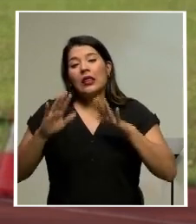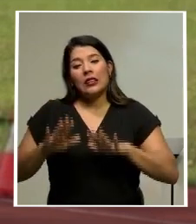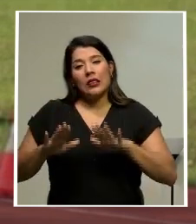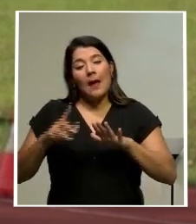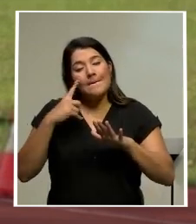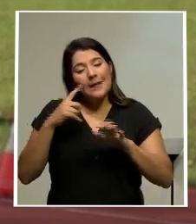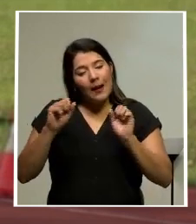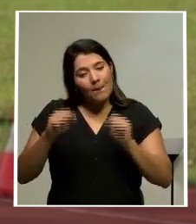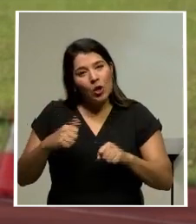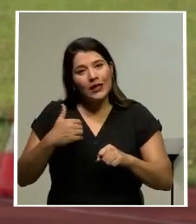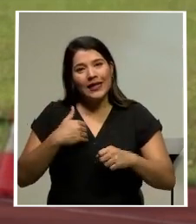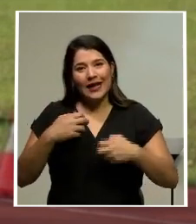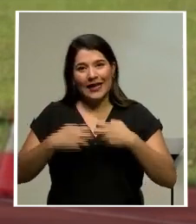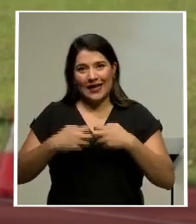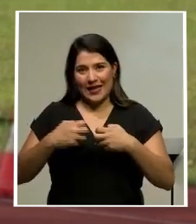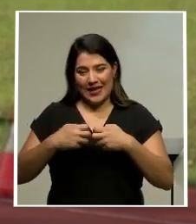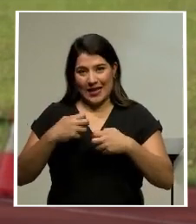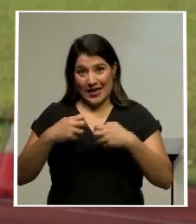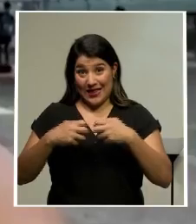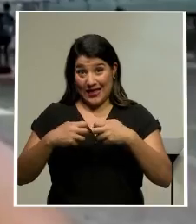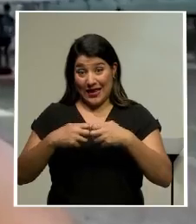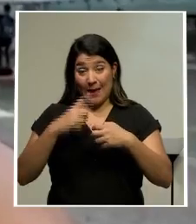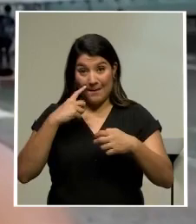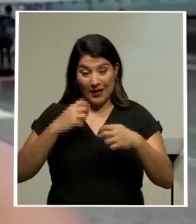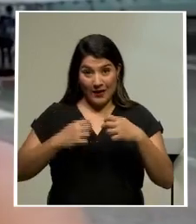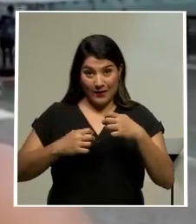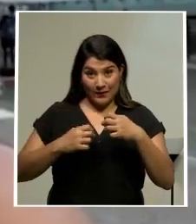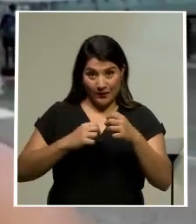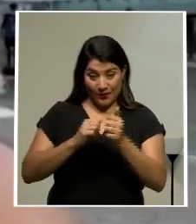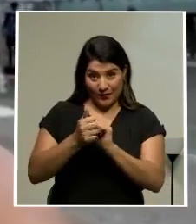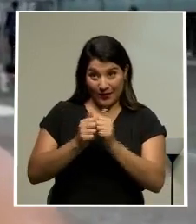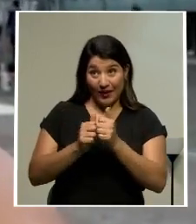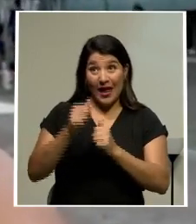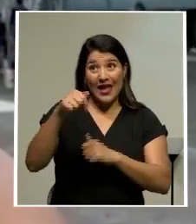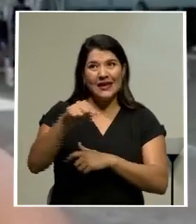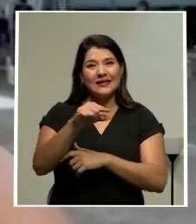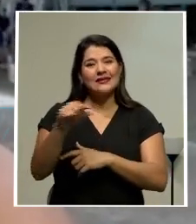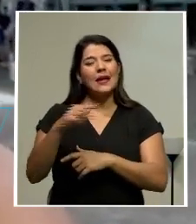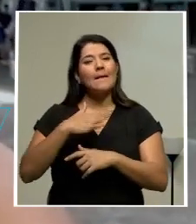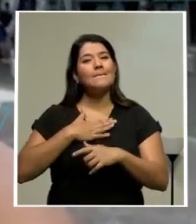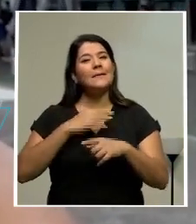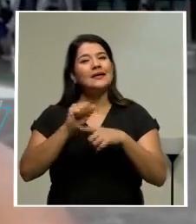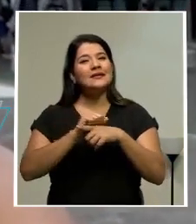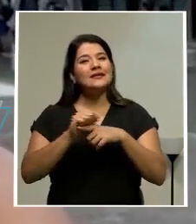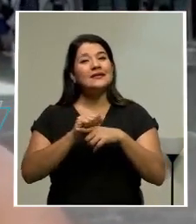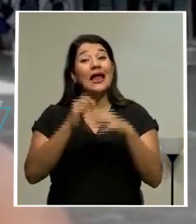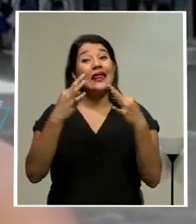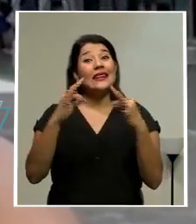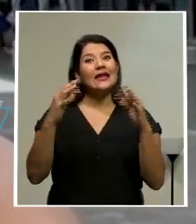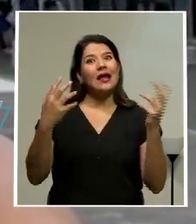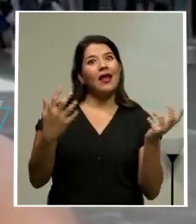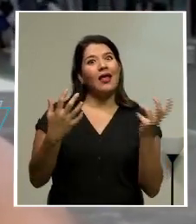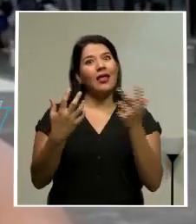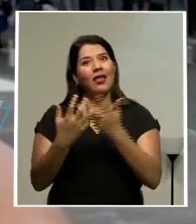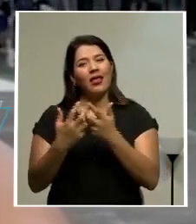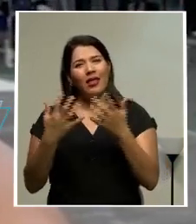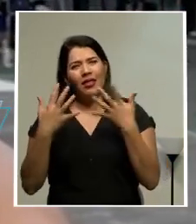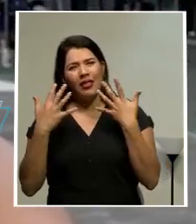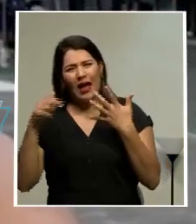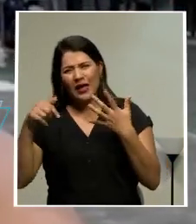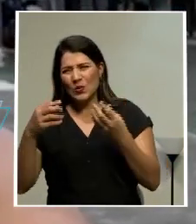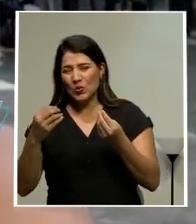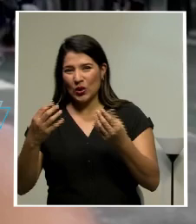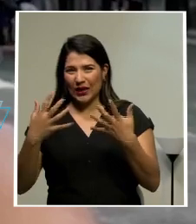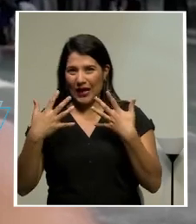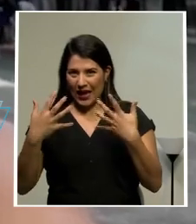disponible para el gran día. Esta semana el entrenamiento ha consistido más que todo en aclimatarse porque es un clima caliente y húmedo.